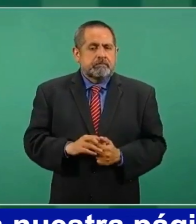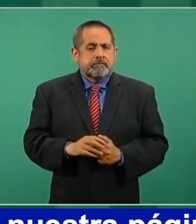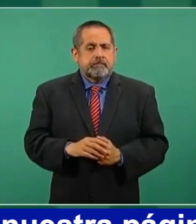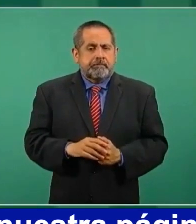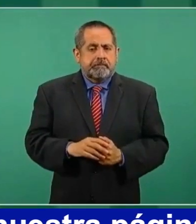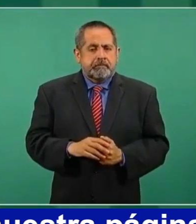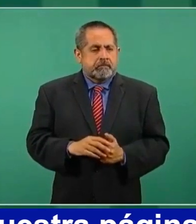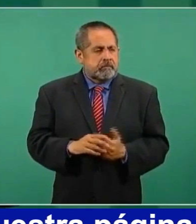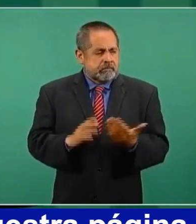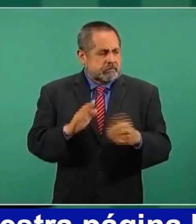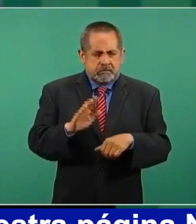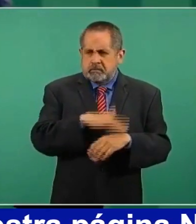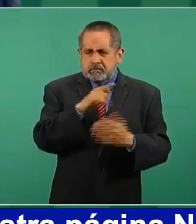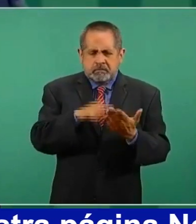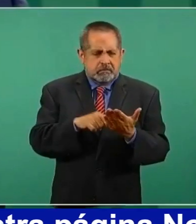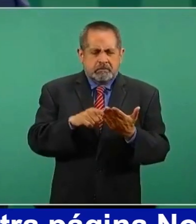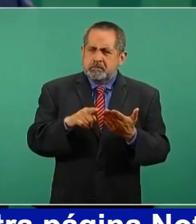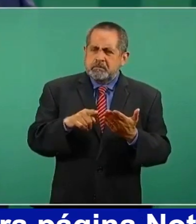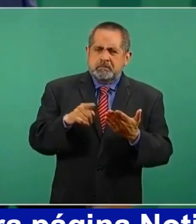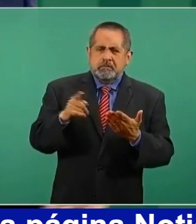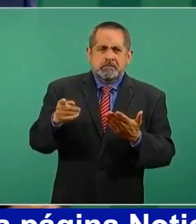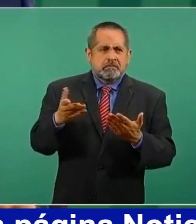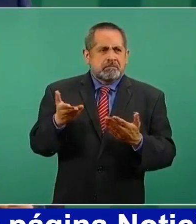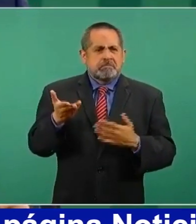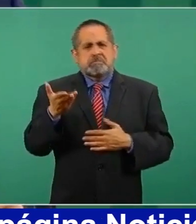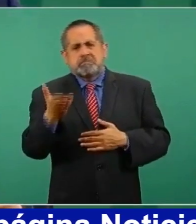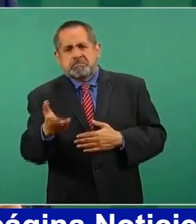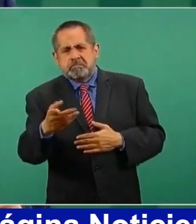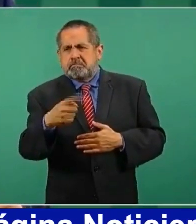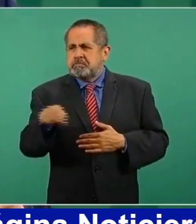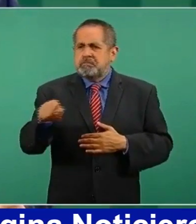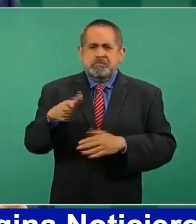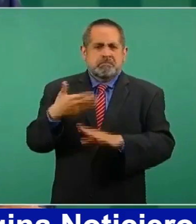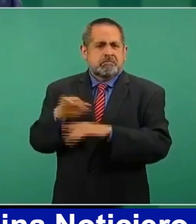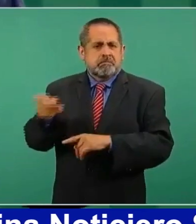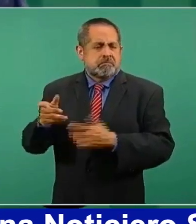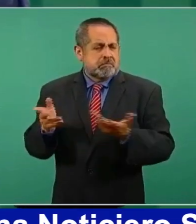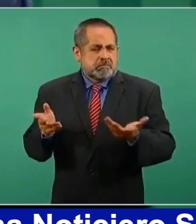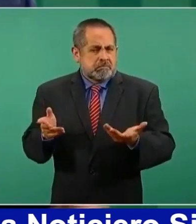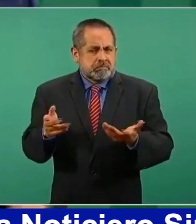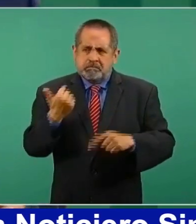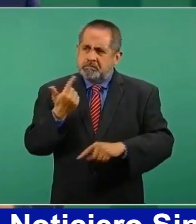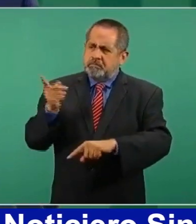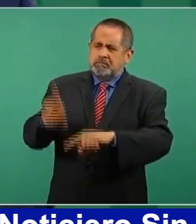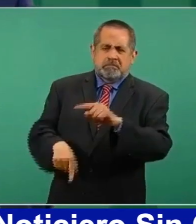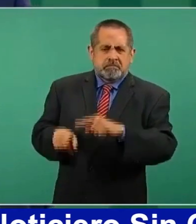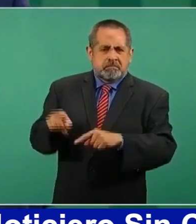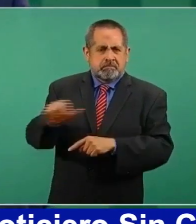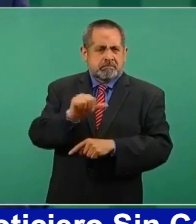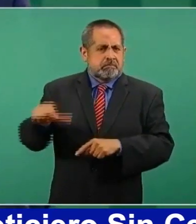del porqué de la solicitud de desafuero.